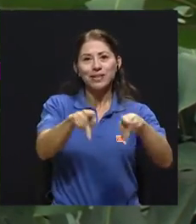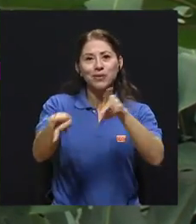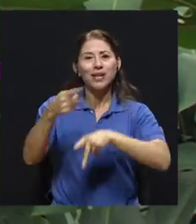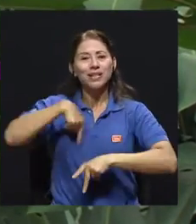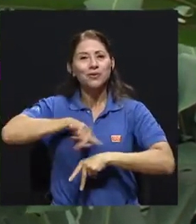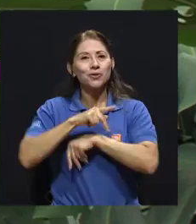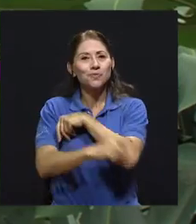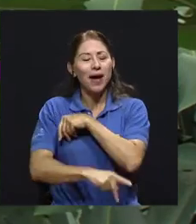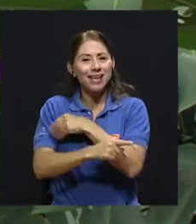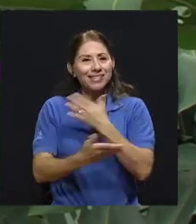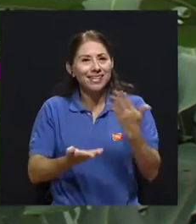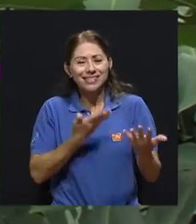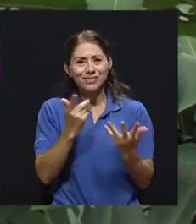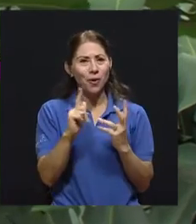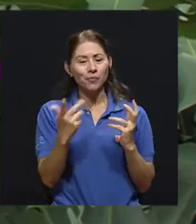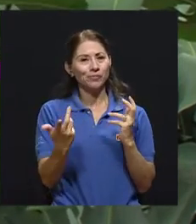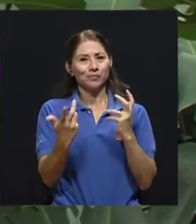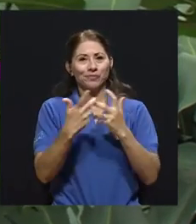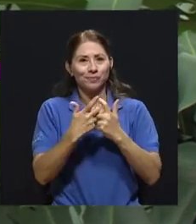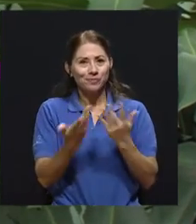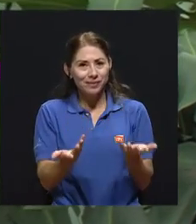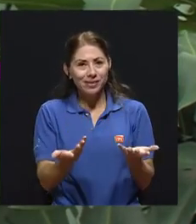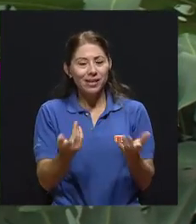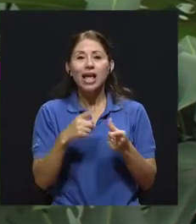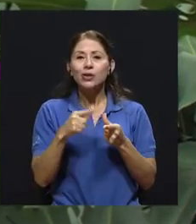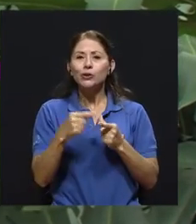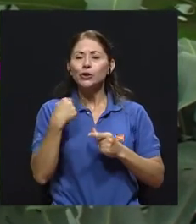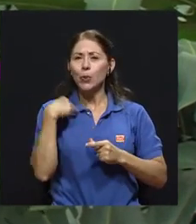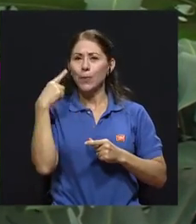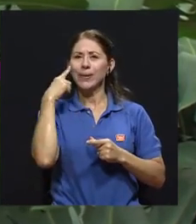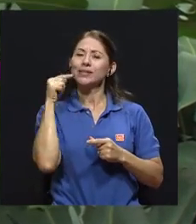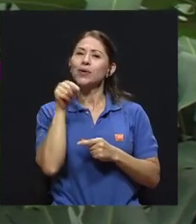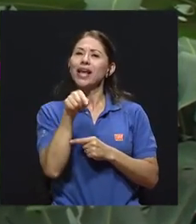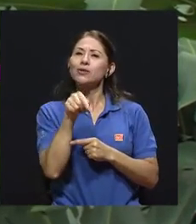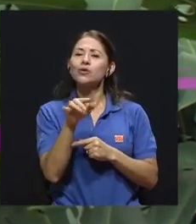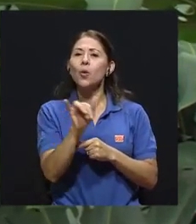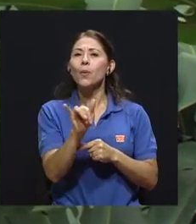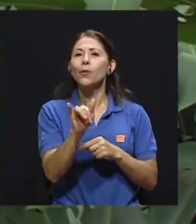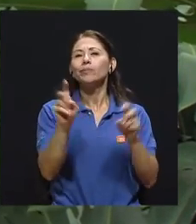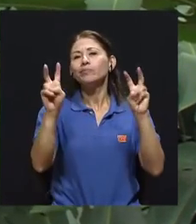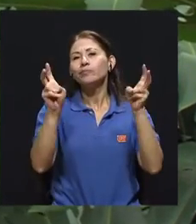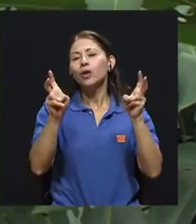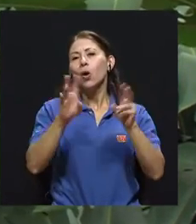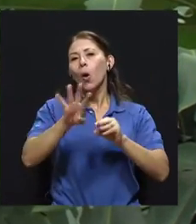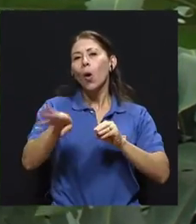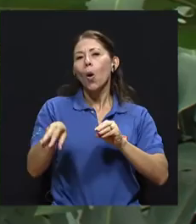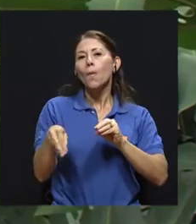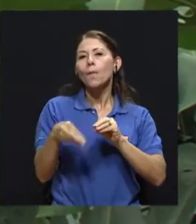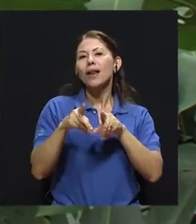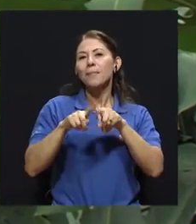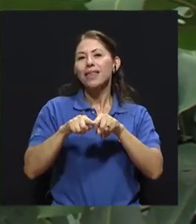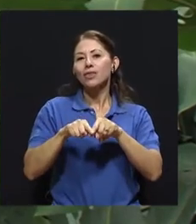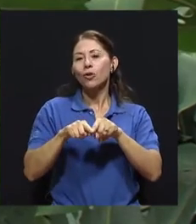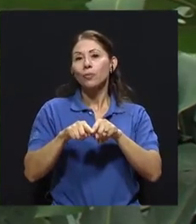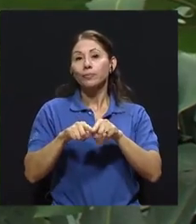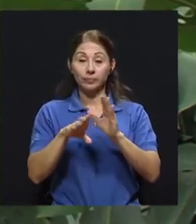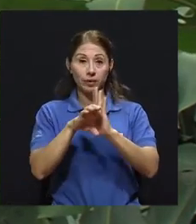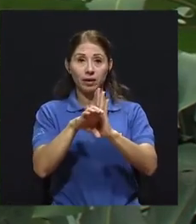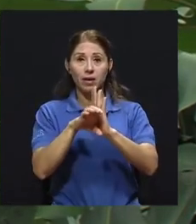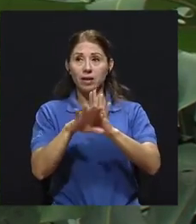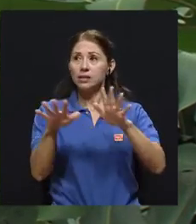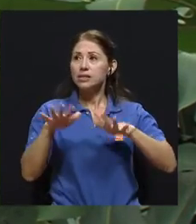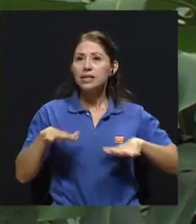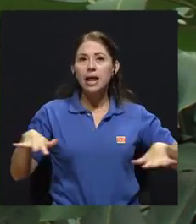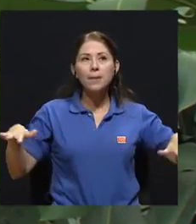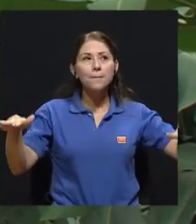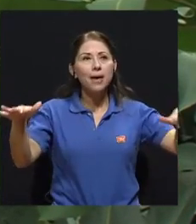en este momento tienen. Bien, entonces hay un tema donde yo diría que más bien hay como una suerte de complemento. Si el medio de